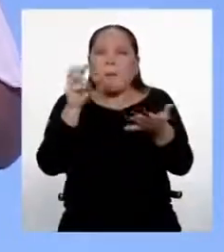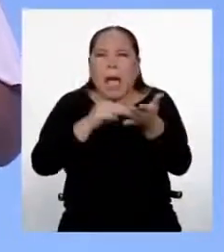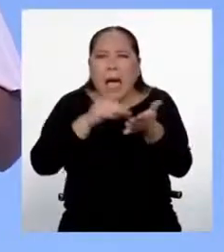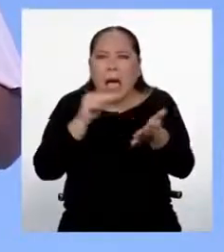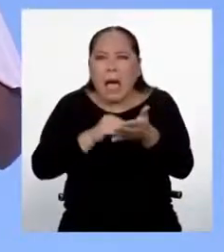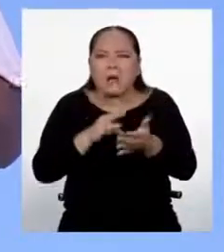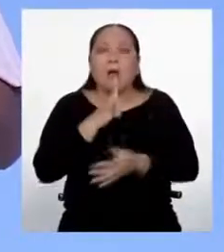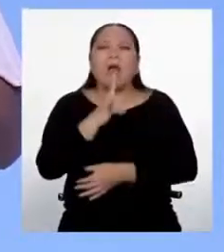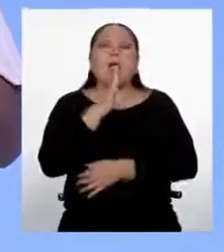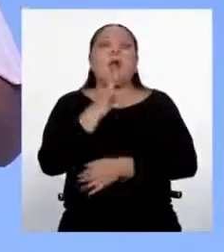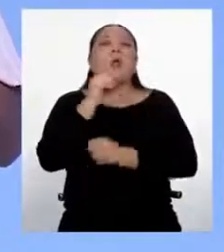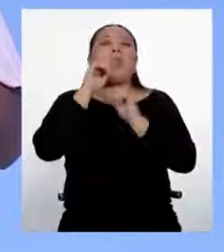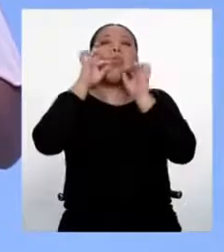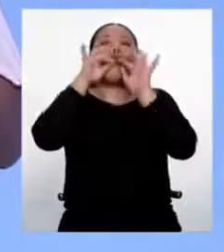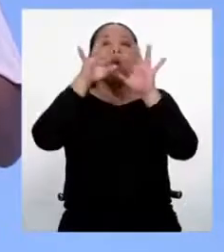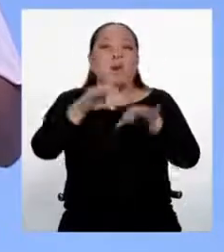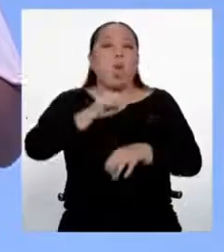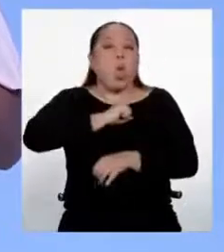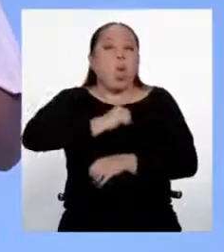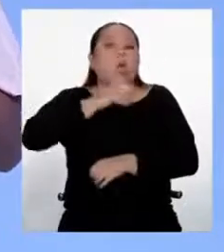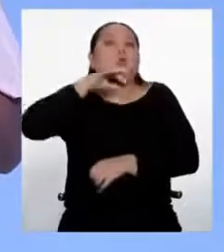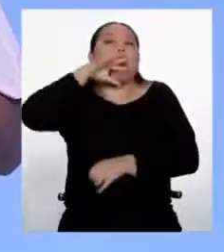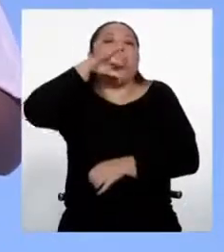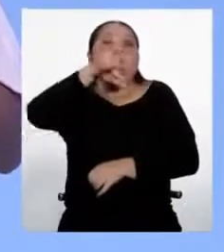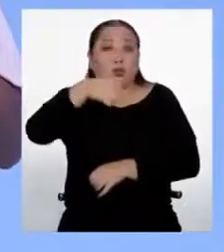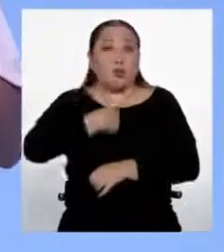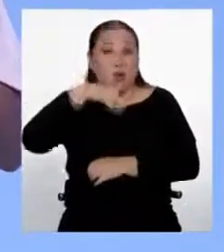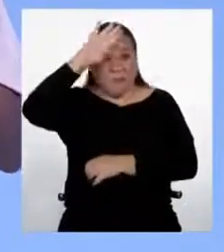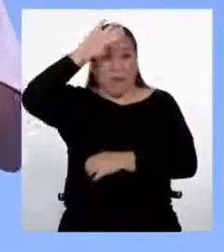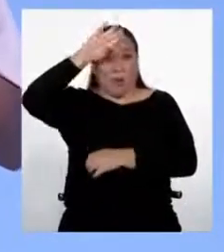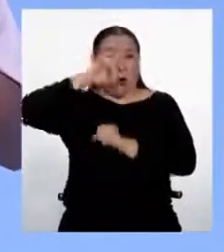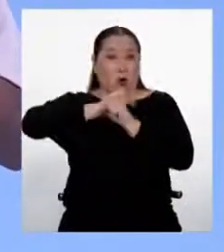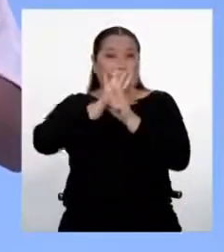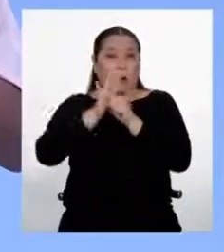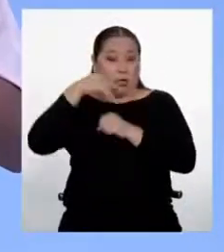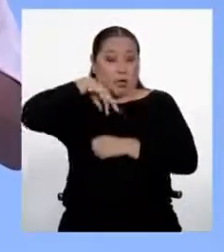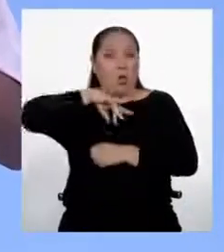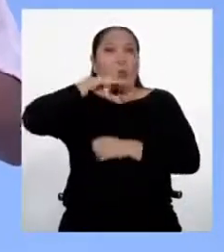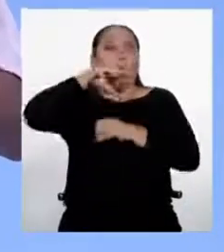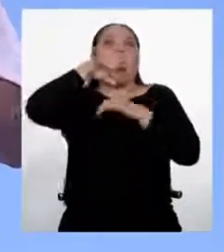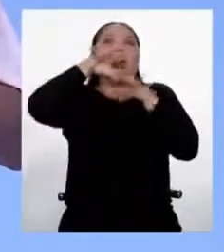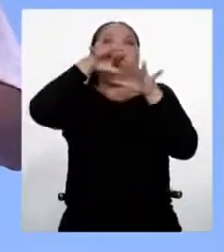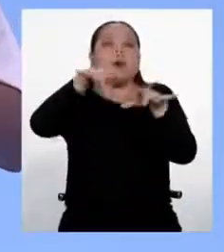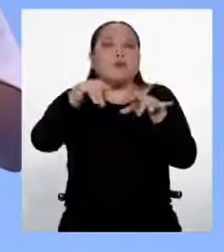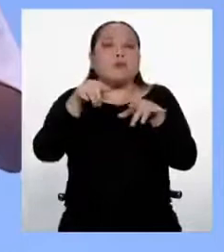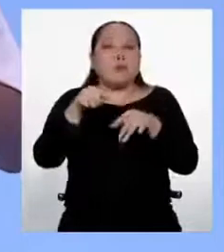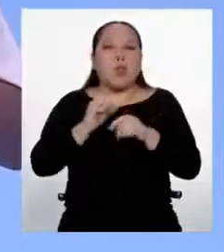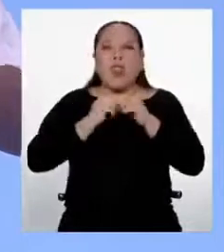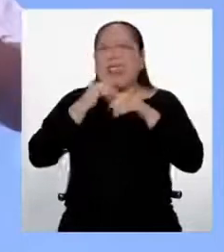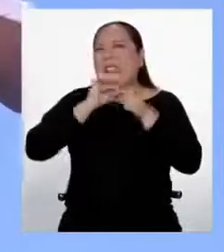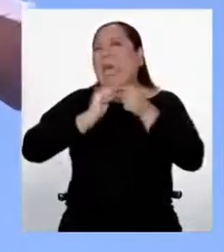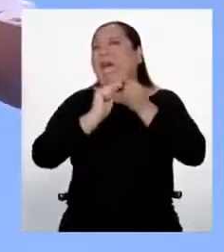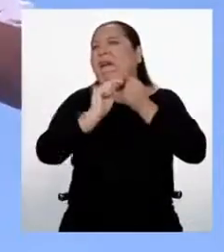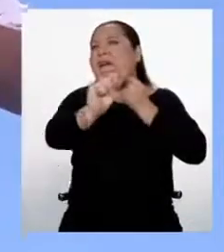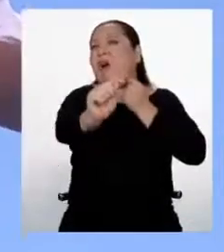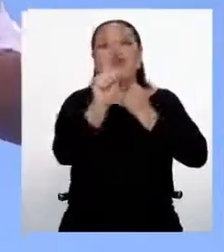saliva o mucosidad que son expulsadas por la persona contagiada. Estas gotas son demasiado pesadas para viajar lejos en el aire.